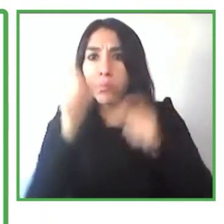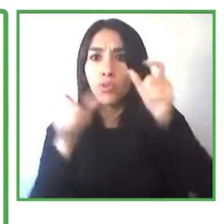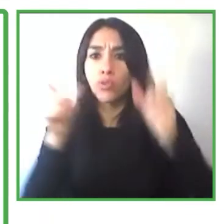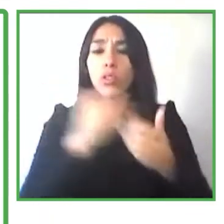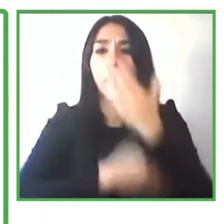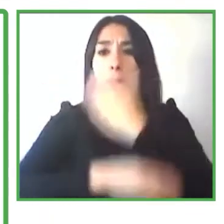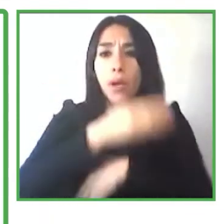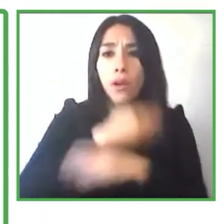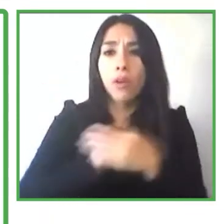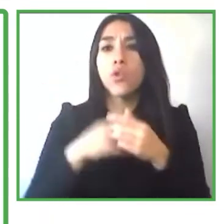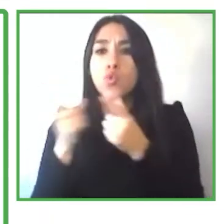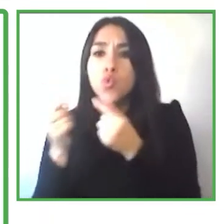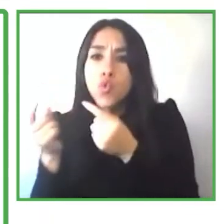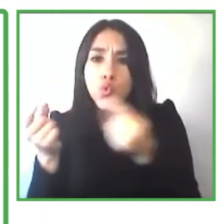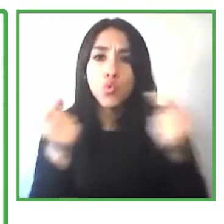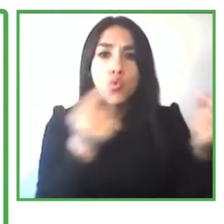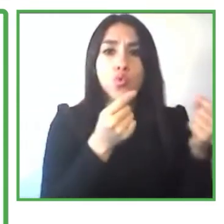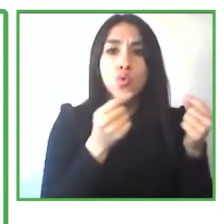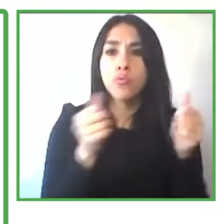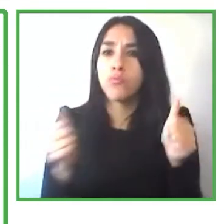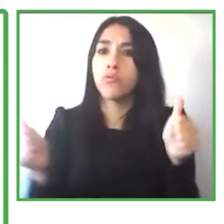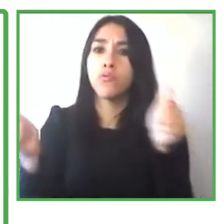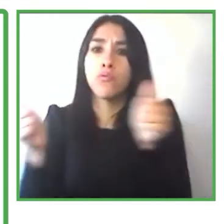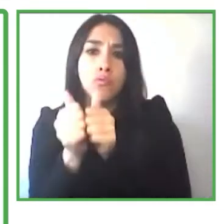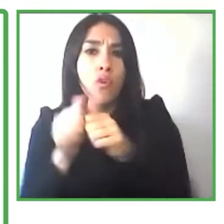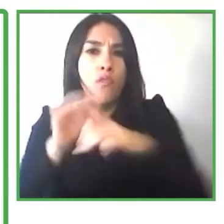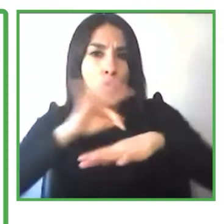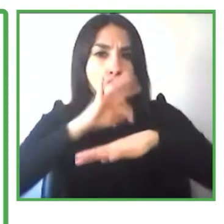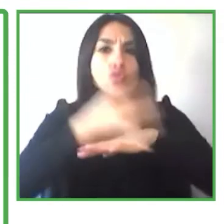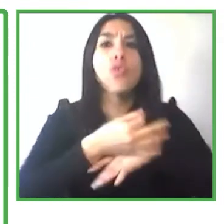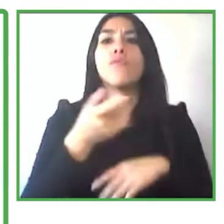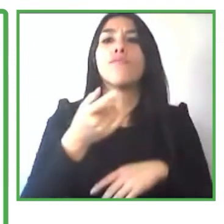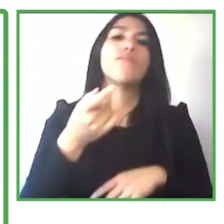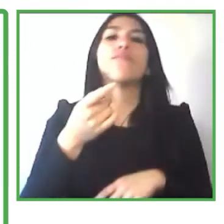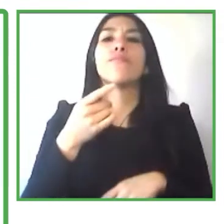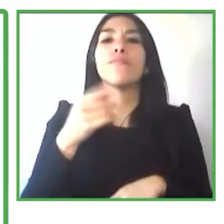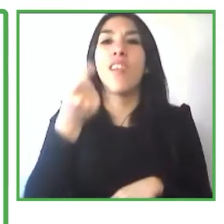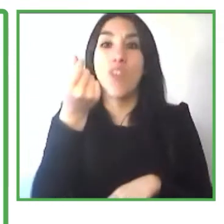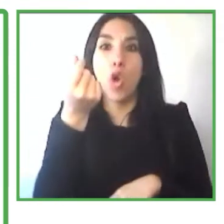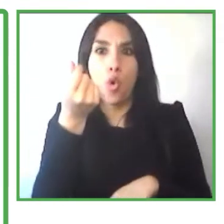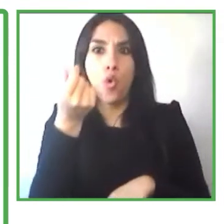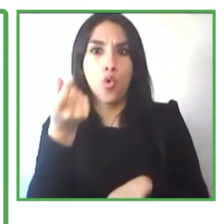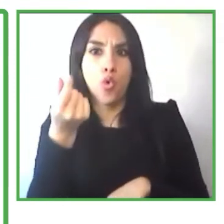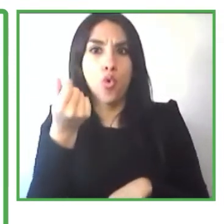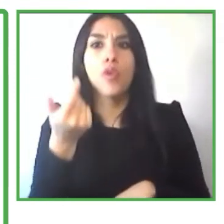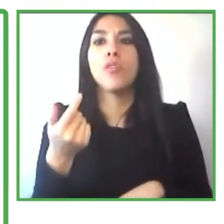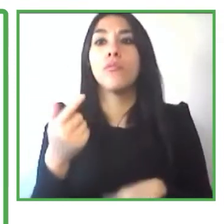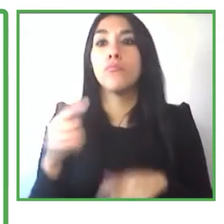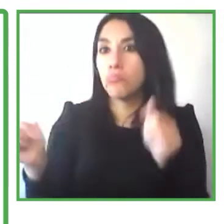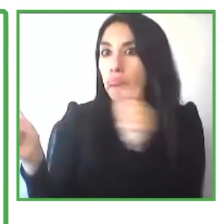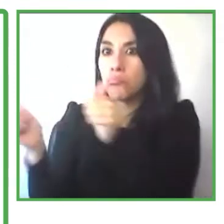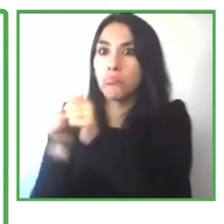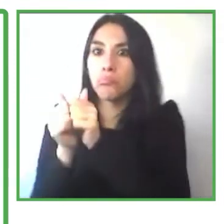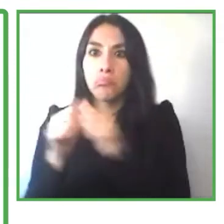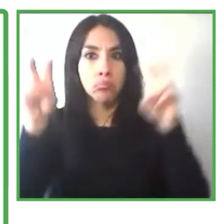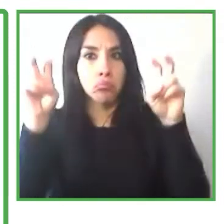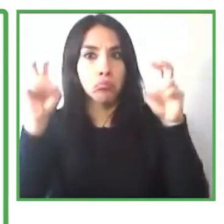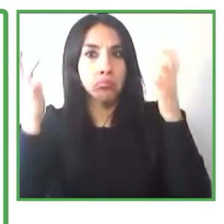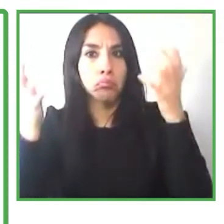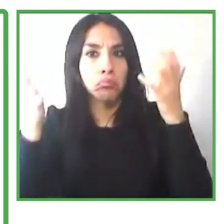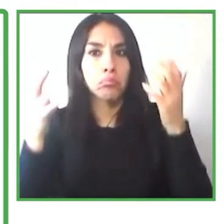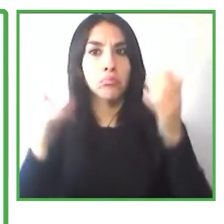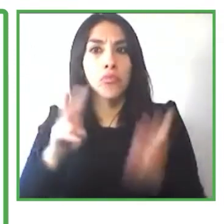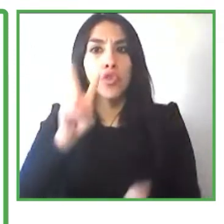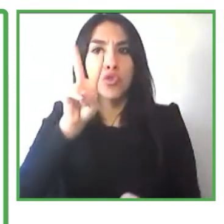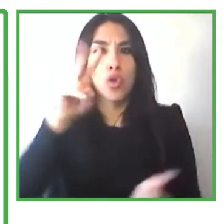D-Hub en 2019 acerca de crear el futuro del trabajo inclusivo para